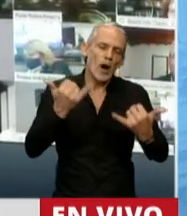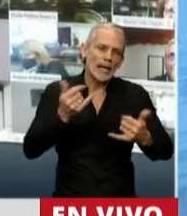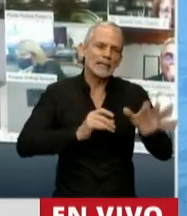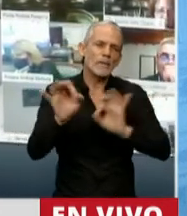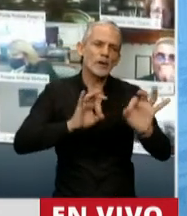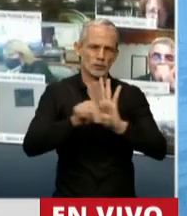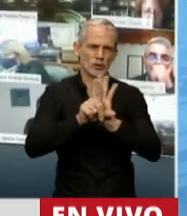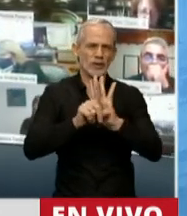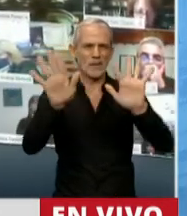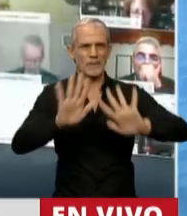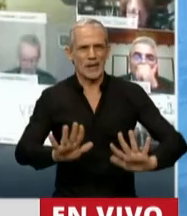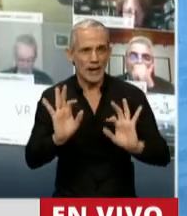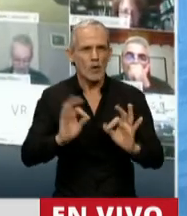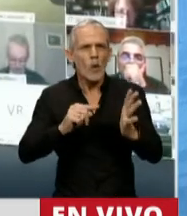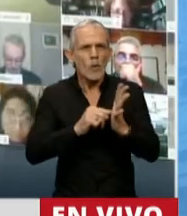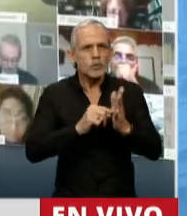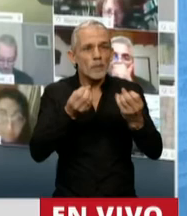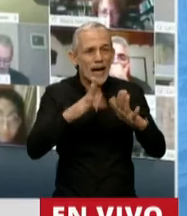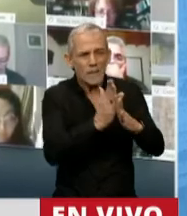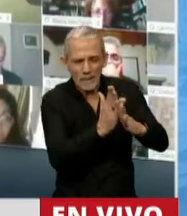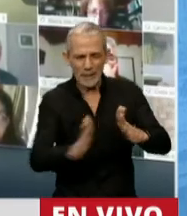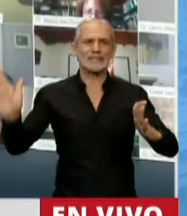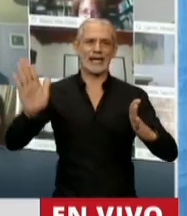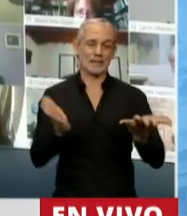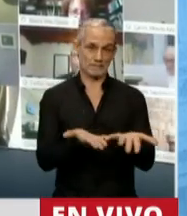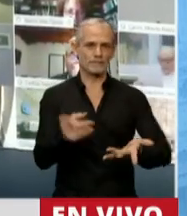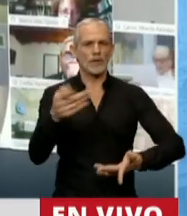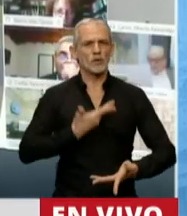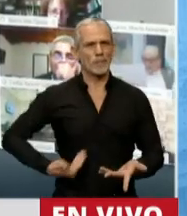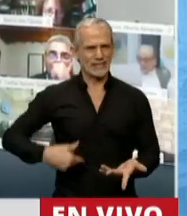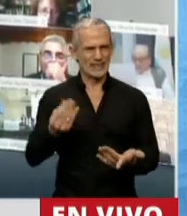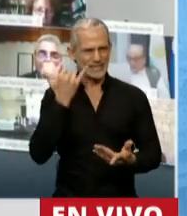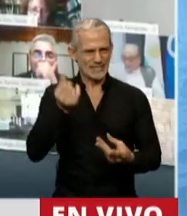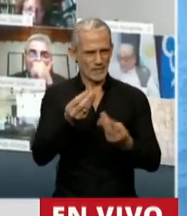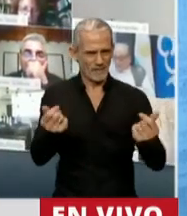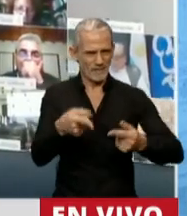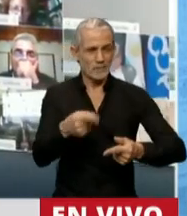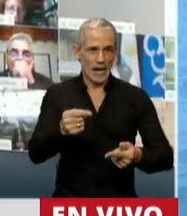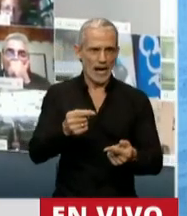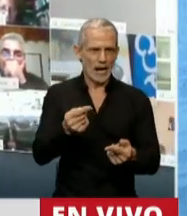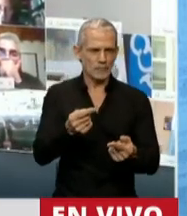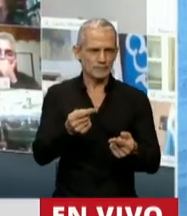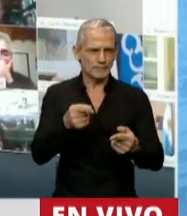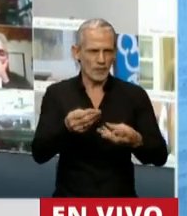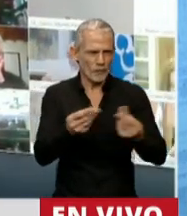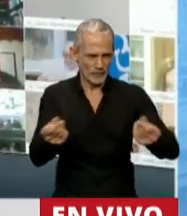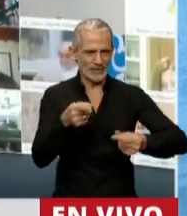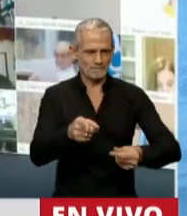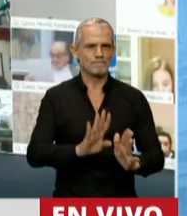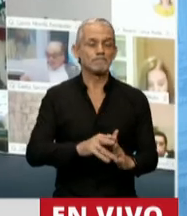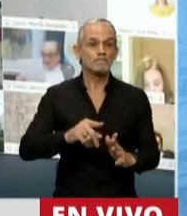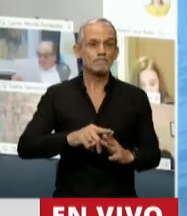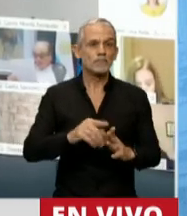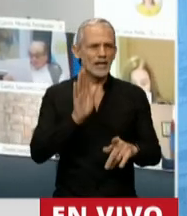parece que es un buen punto de partida. Mire, señor presidente, para cerrar y para ir redondeando, el